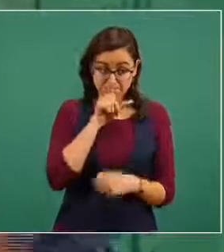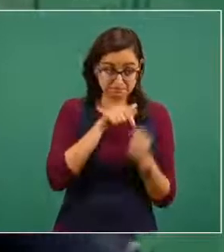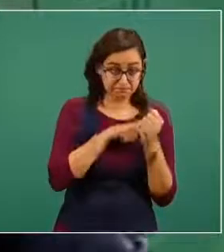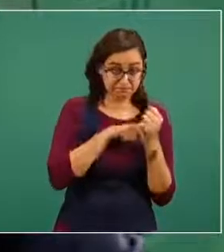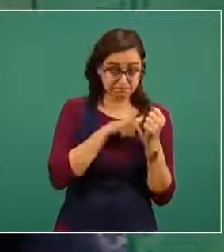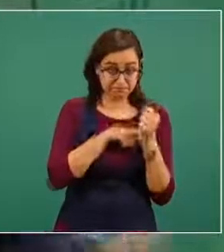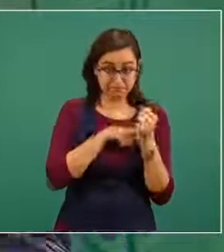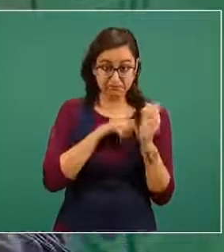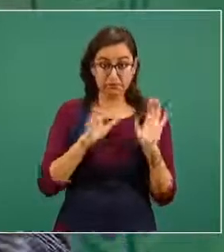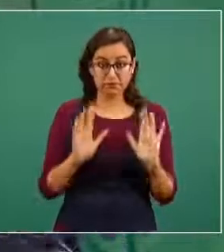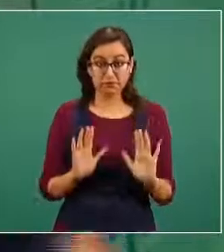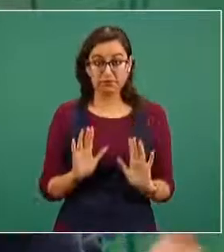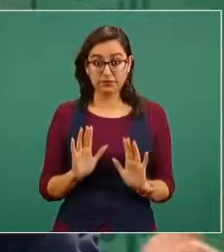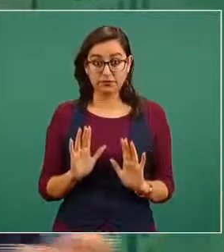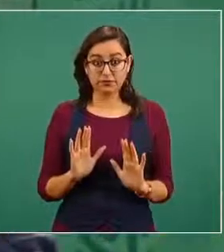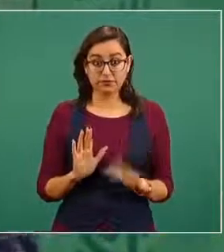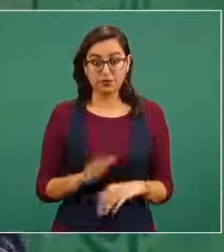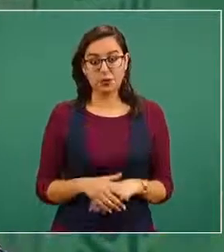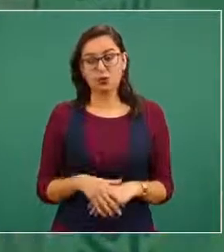nos hacen